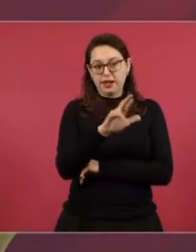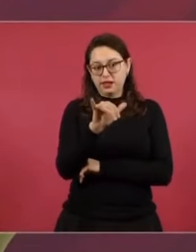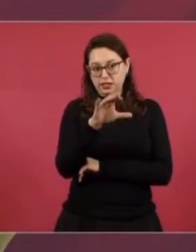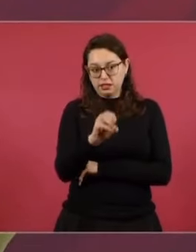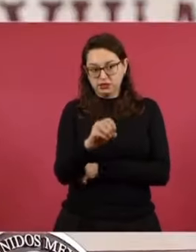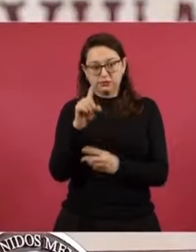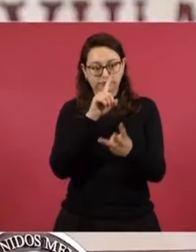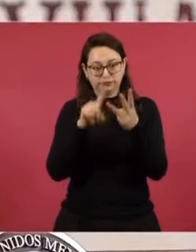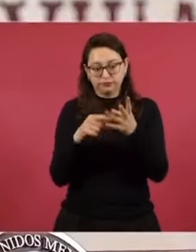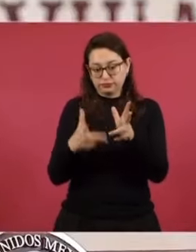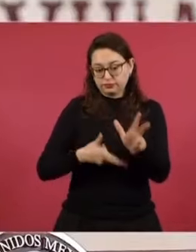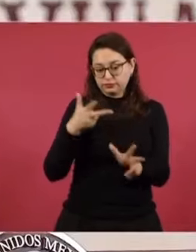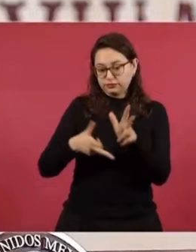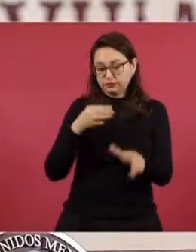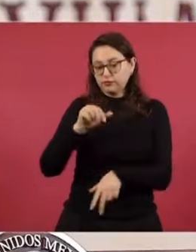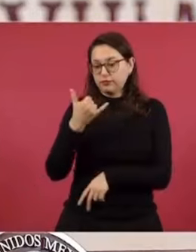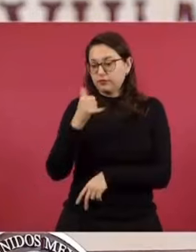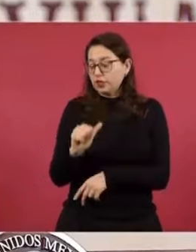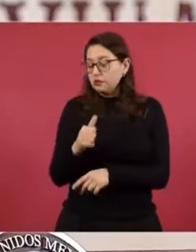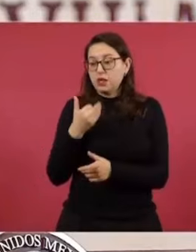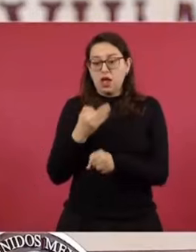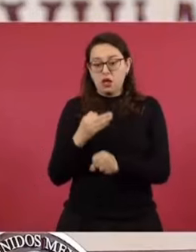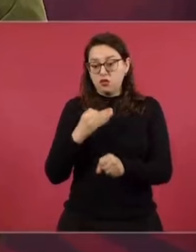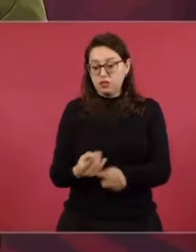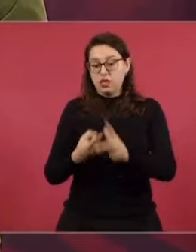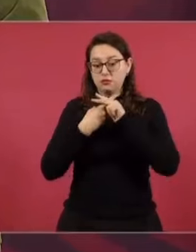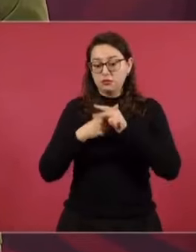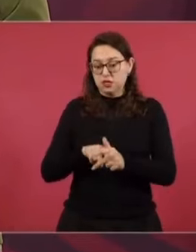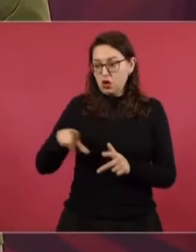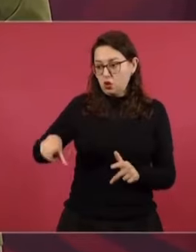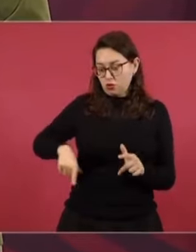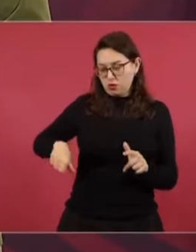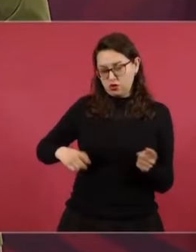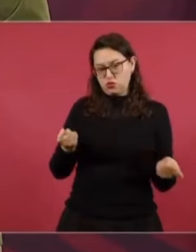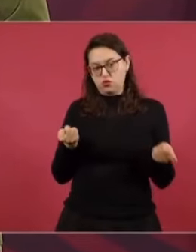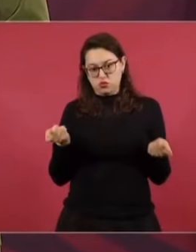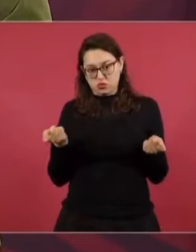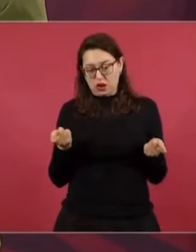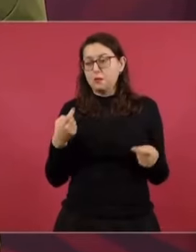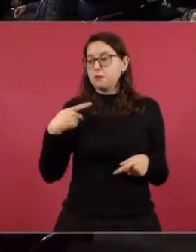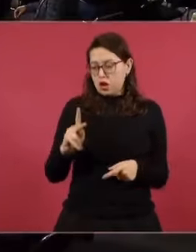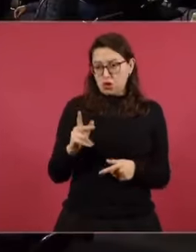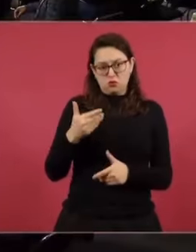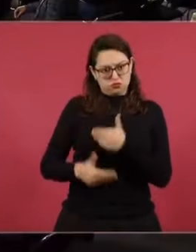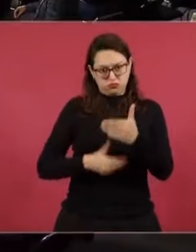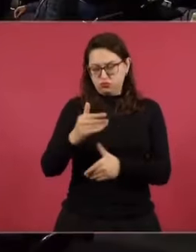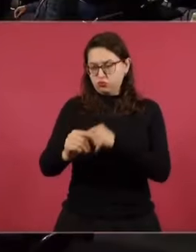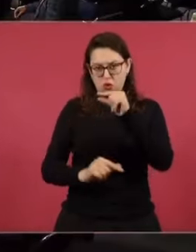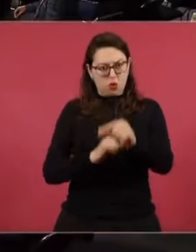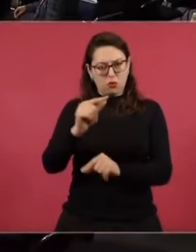Tren Maya tendrán que tener su proceso para poder ser empresas que puedan por sí solas